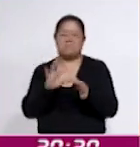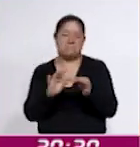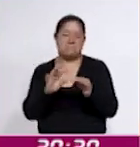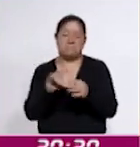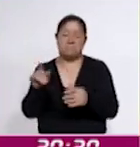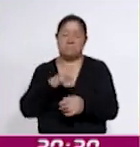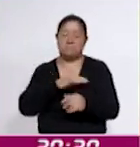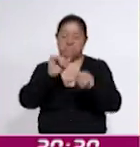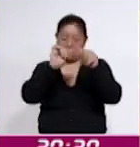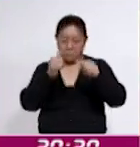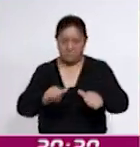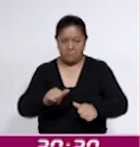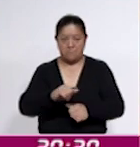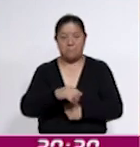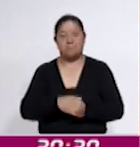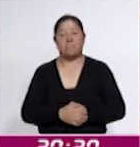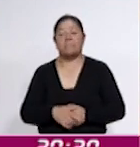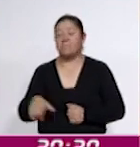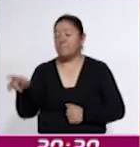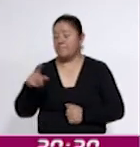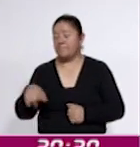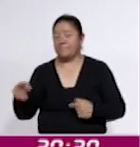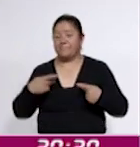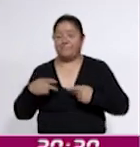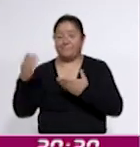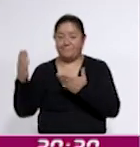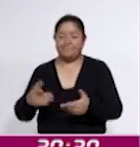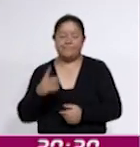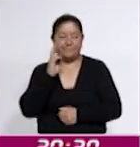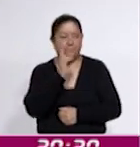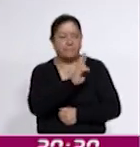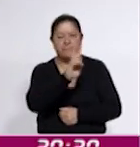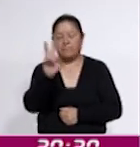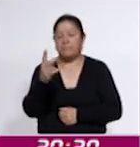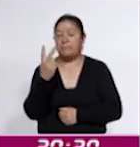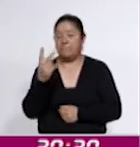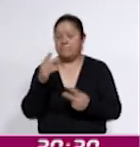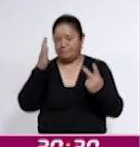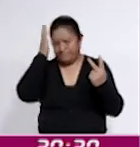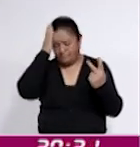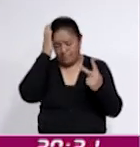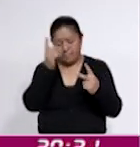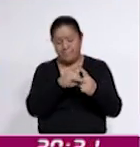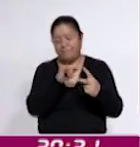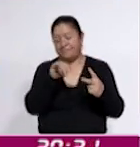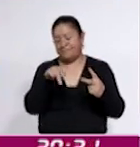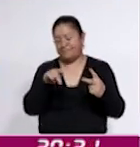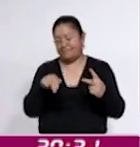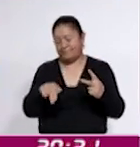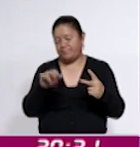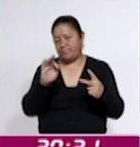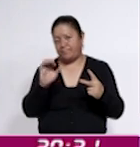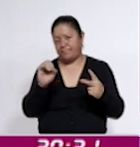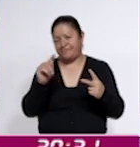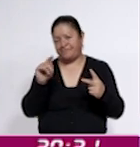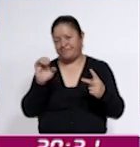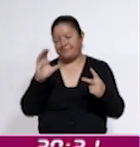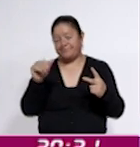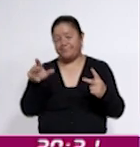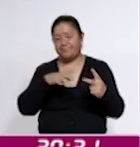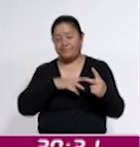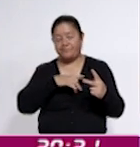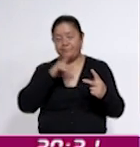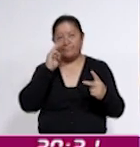de obras de arte. Los asistentes podrán disfrutar de dos exposiciones principales, una en la Infoteca de la UAT, que presentará obras pictóricas y